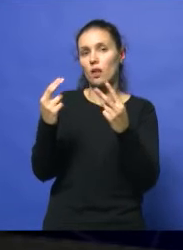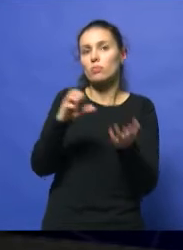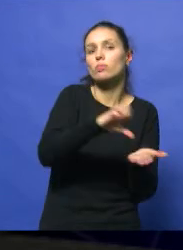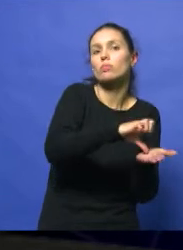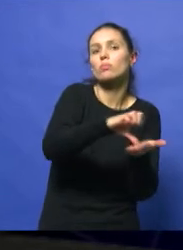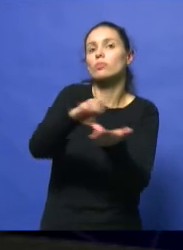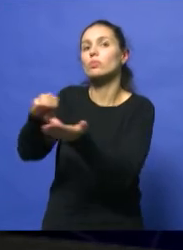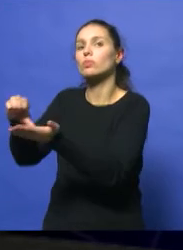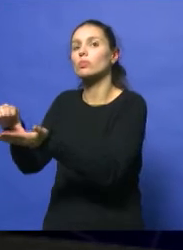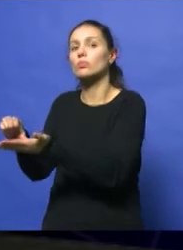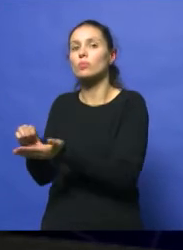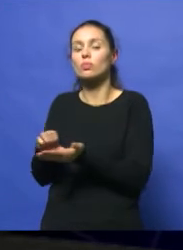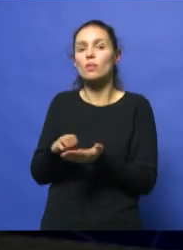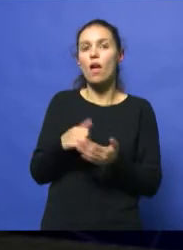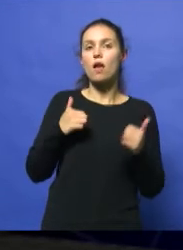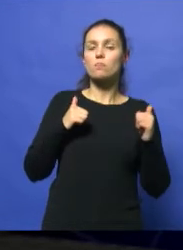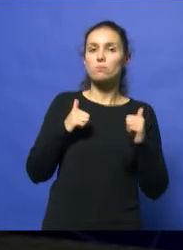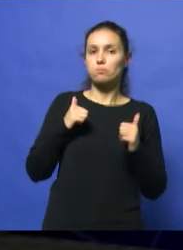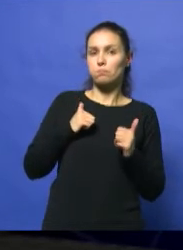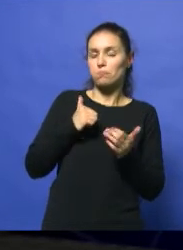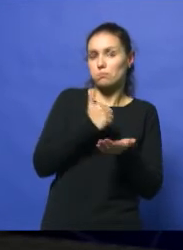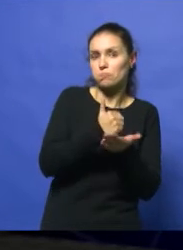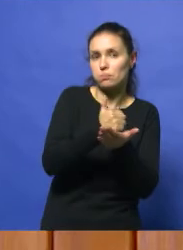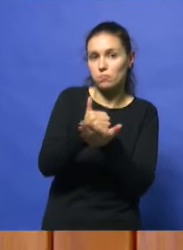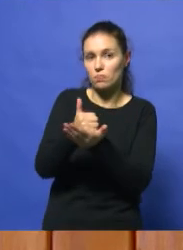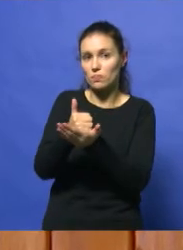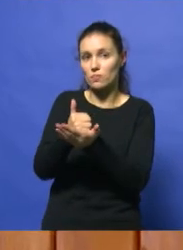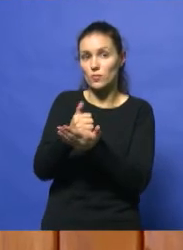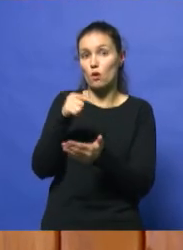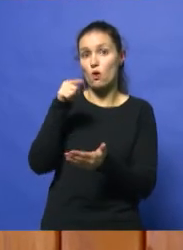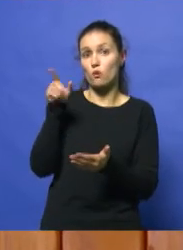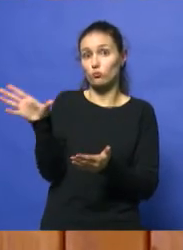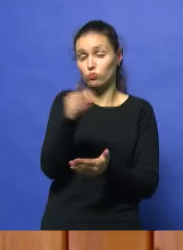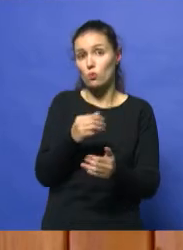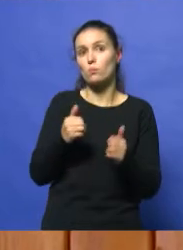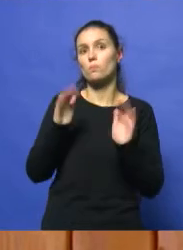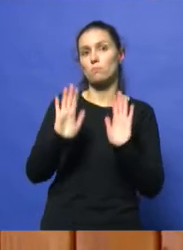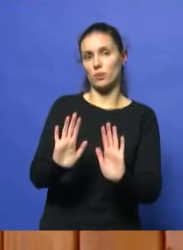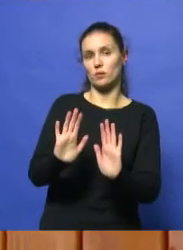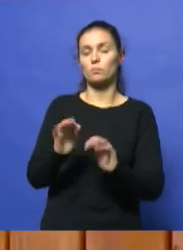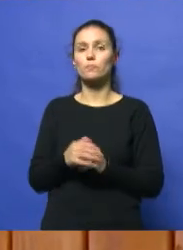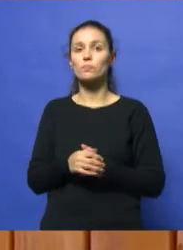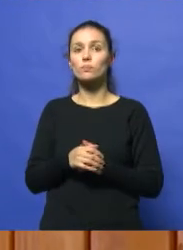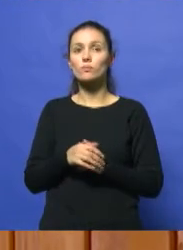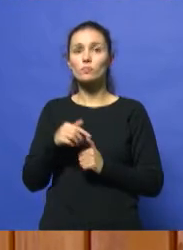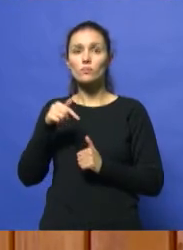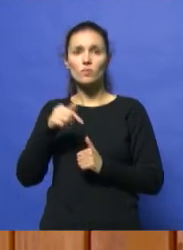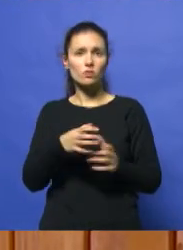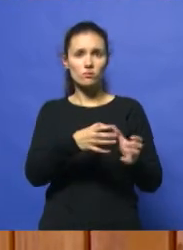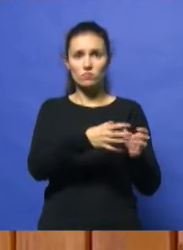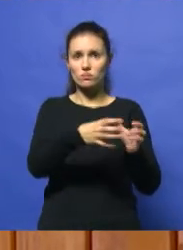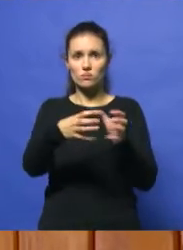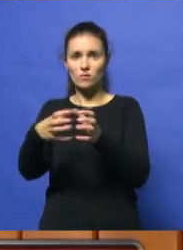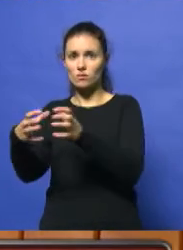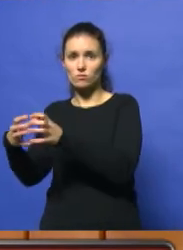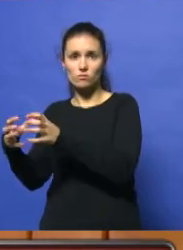esperás la visita de los viajantes, ellos también deciden ir al paro. Esto no es sectorial. El viajante,